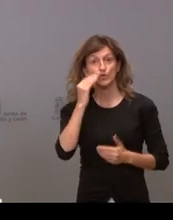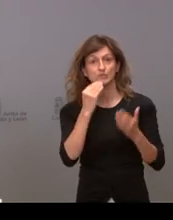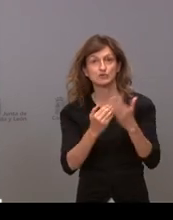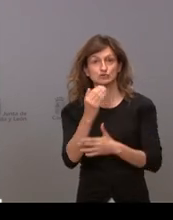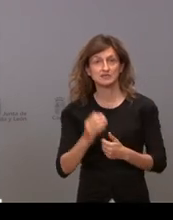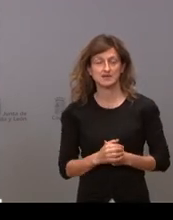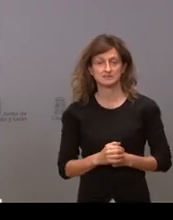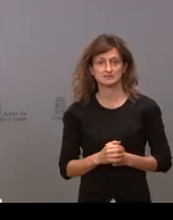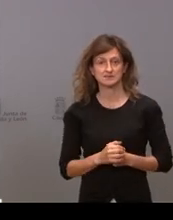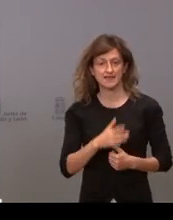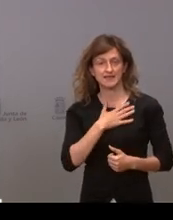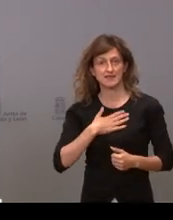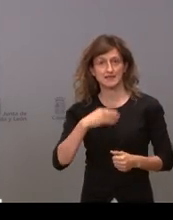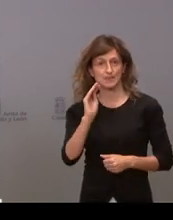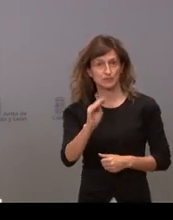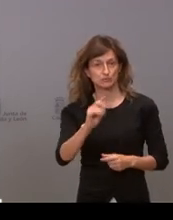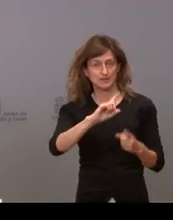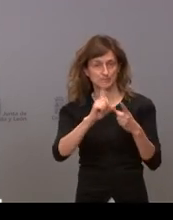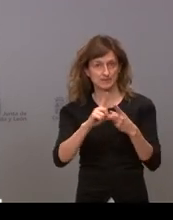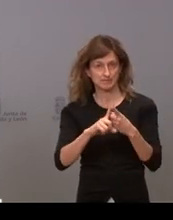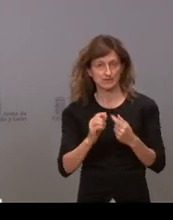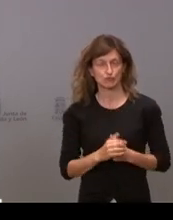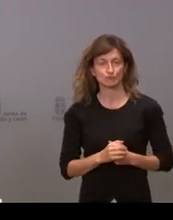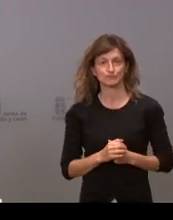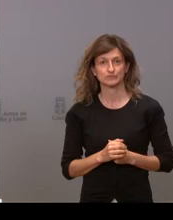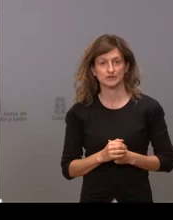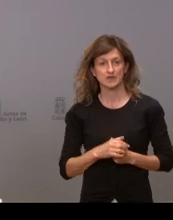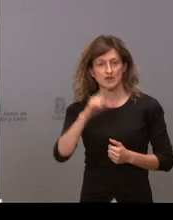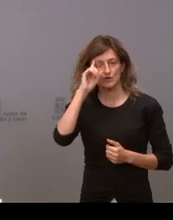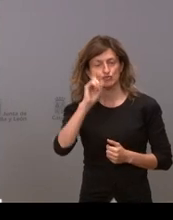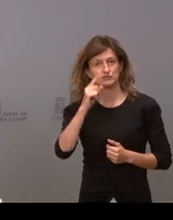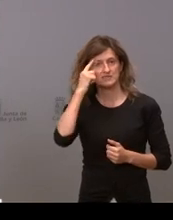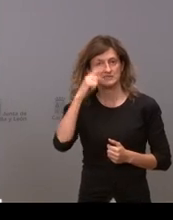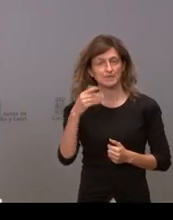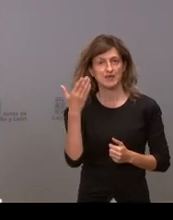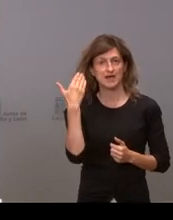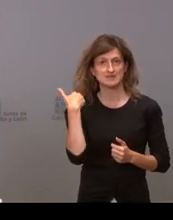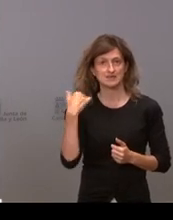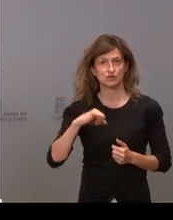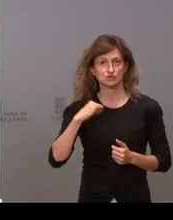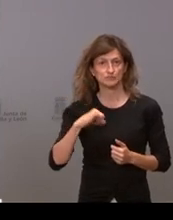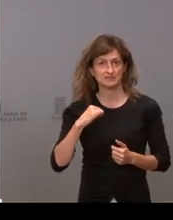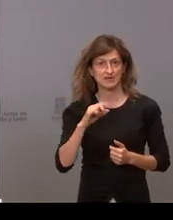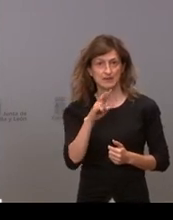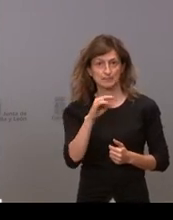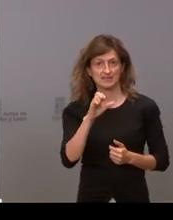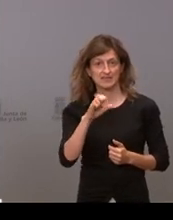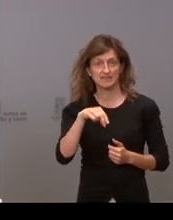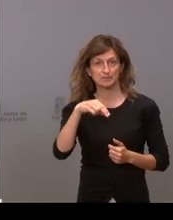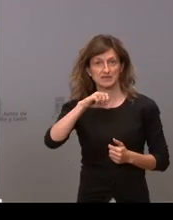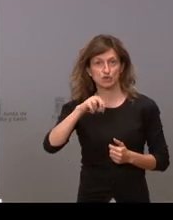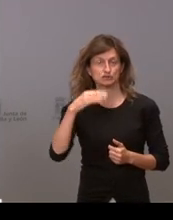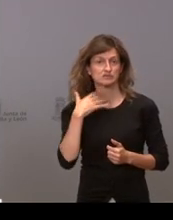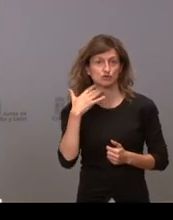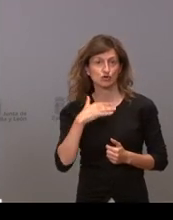quería preguntarle en primer lugar porque no sé si estará al tanto de lo que sucedió ayer en el hospital Virgen del Mirón de aquí de